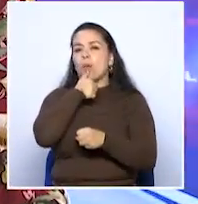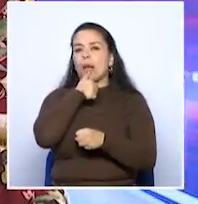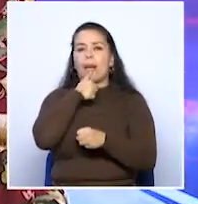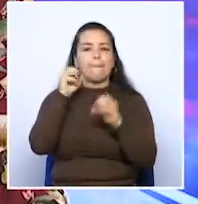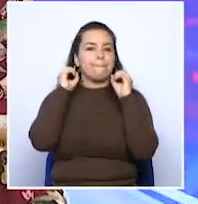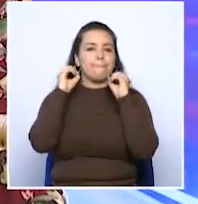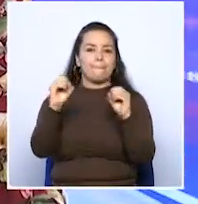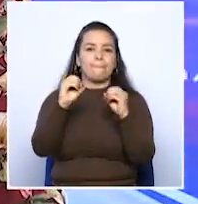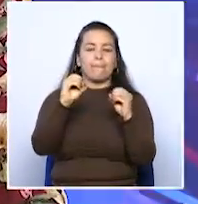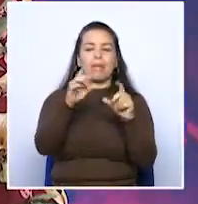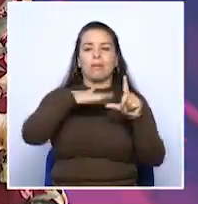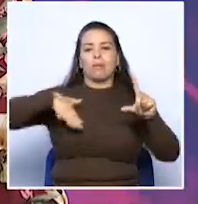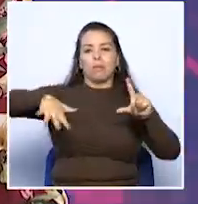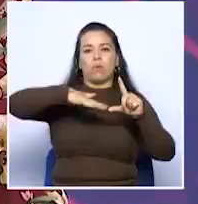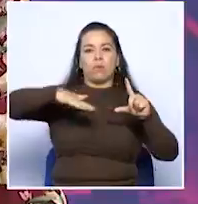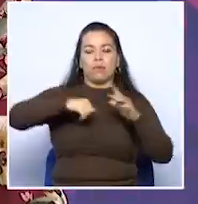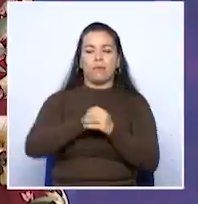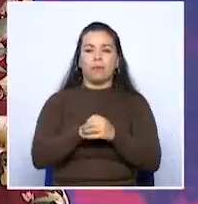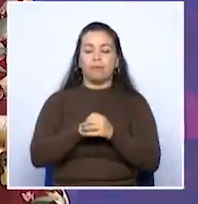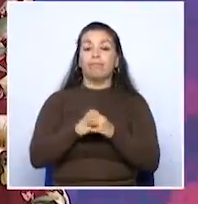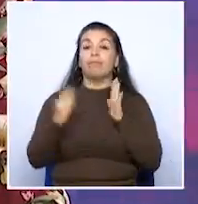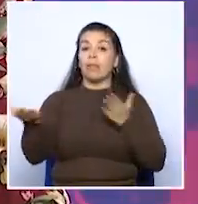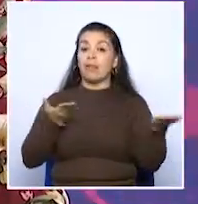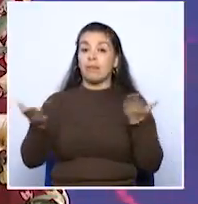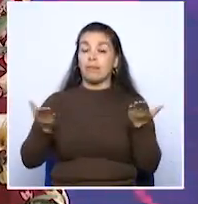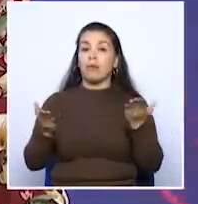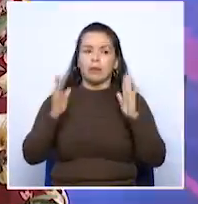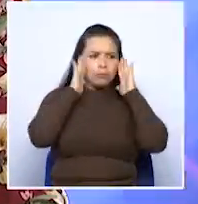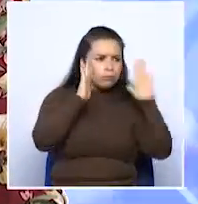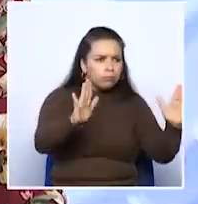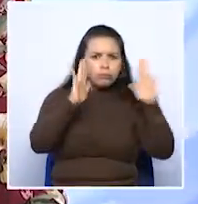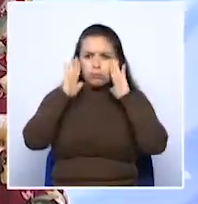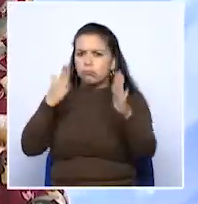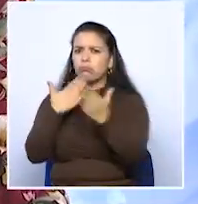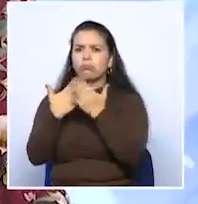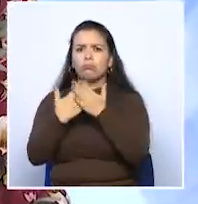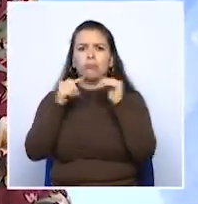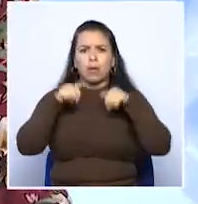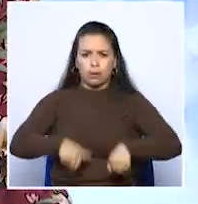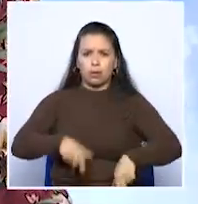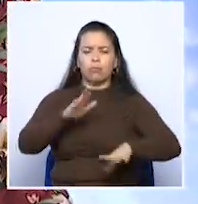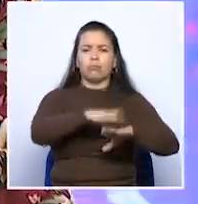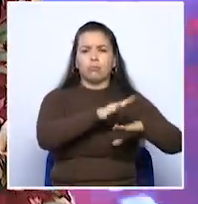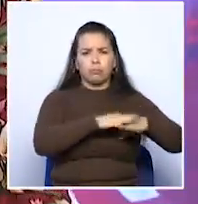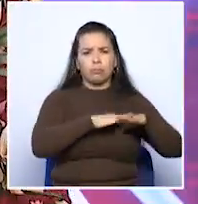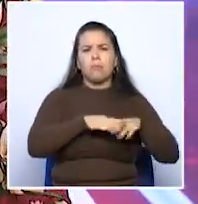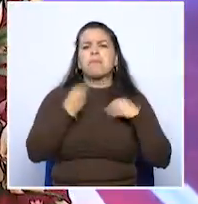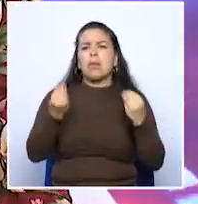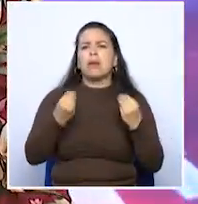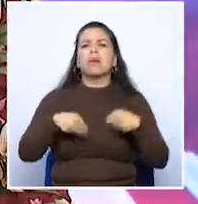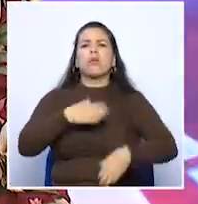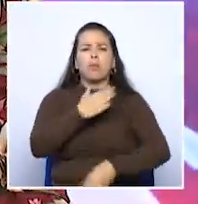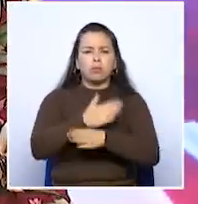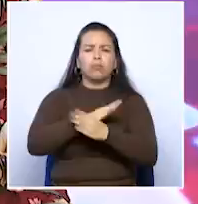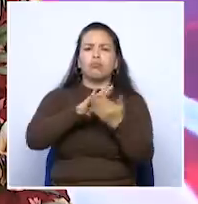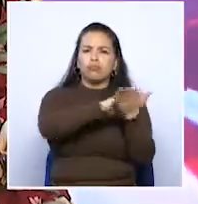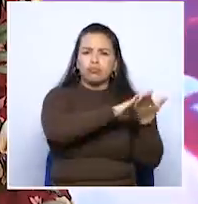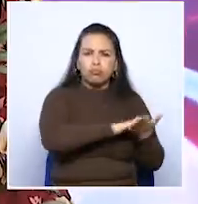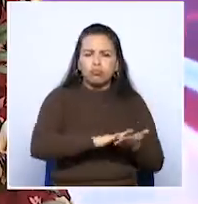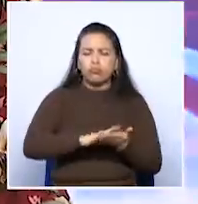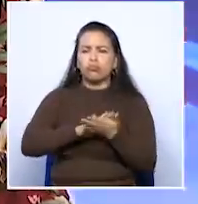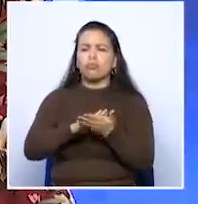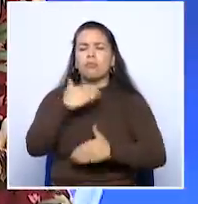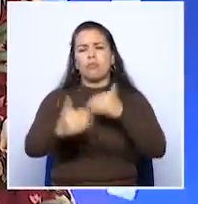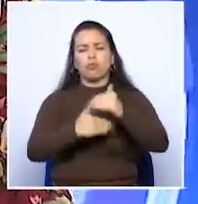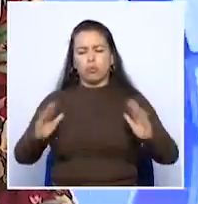agua en dos quebradas. La empresa Serviciudad estará atenta a toda la información que entregue en Pocaval para saber cómo continúan los procesos y así